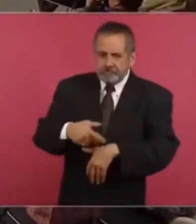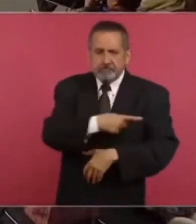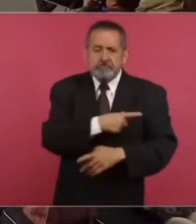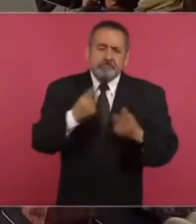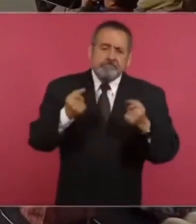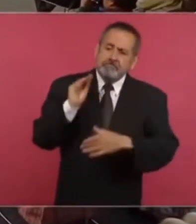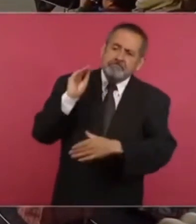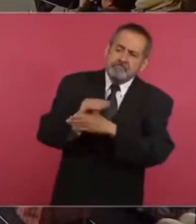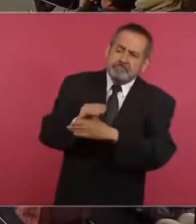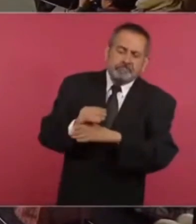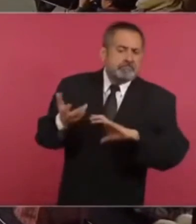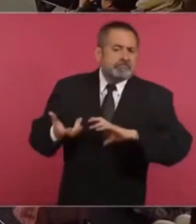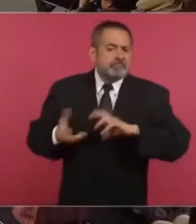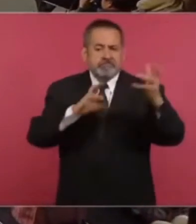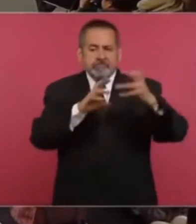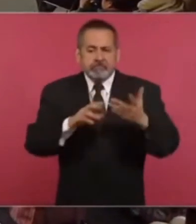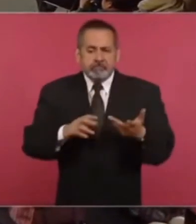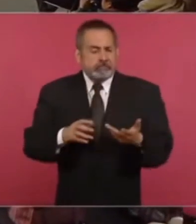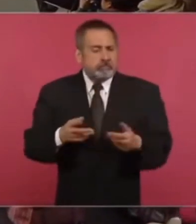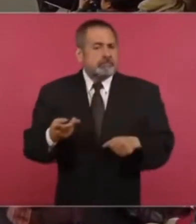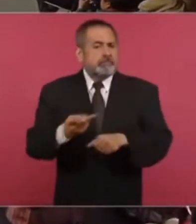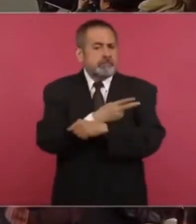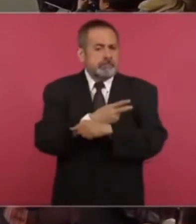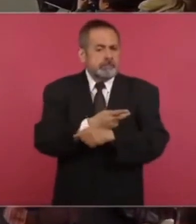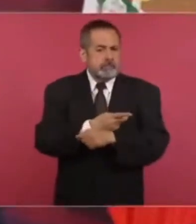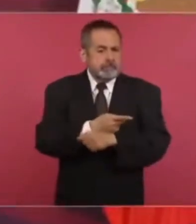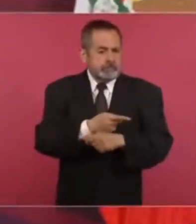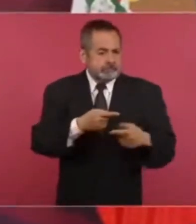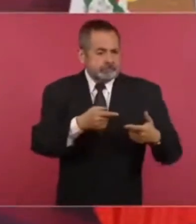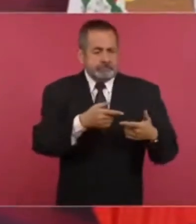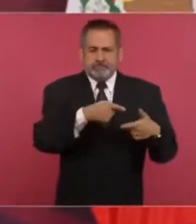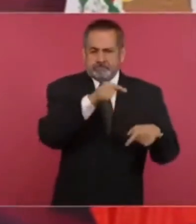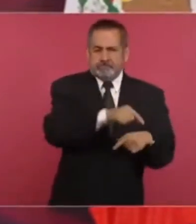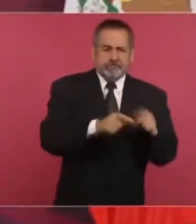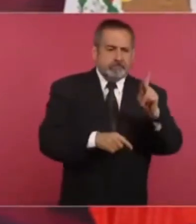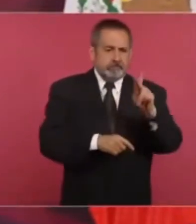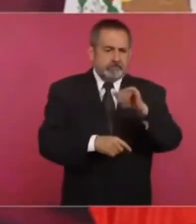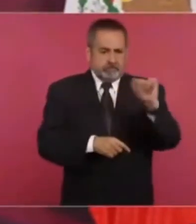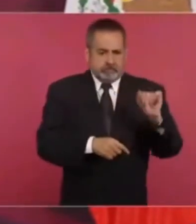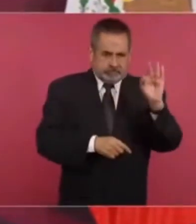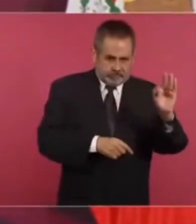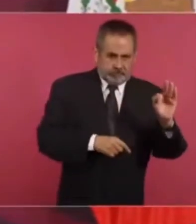y afectar la división y el equilibrio de poderes